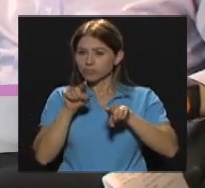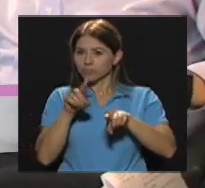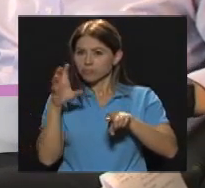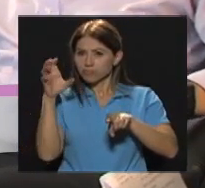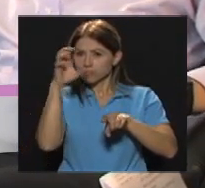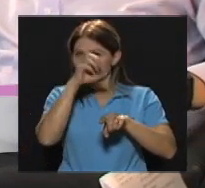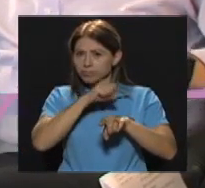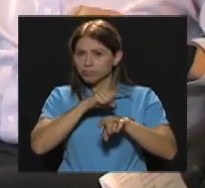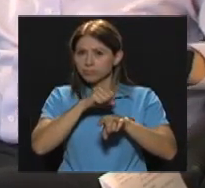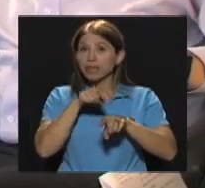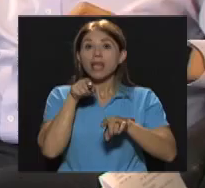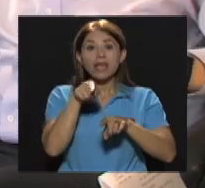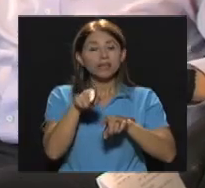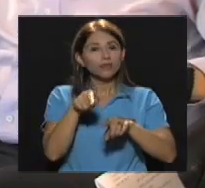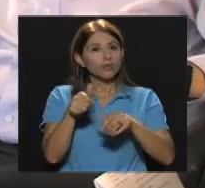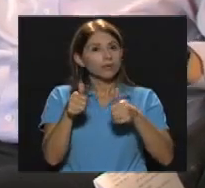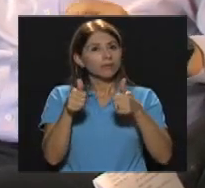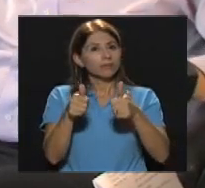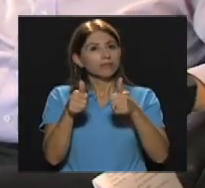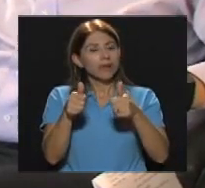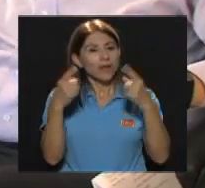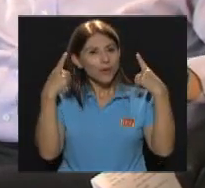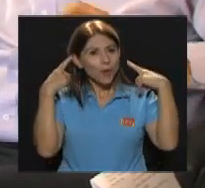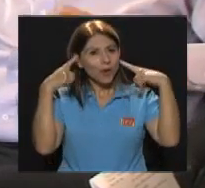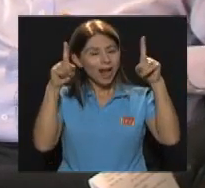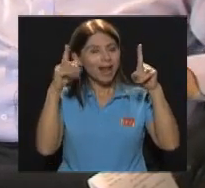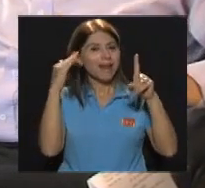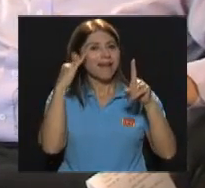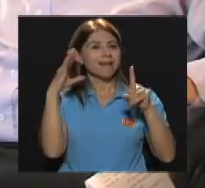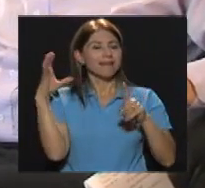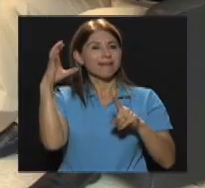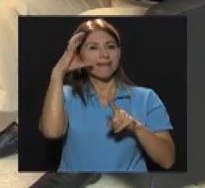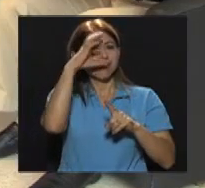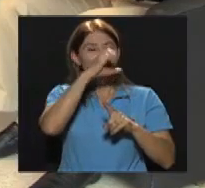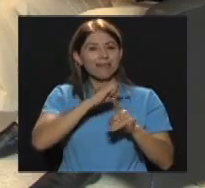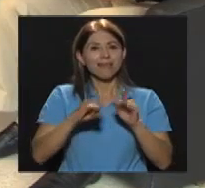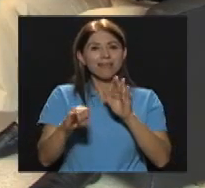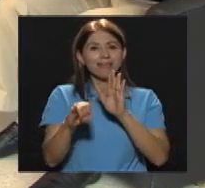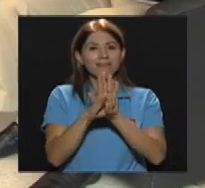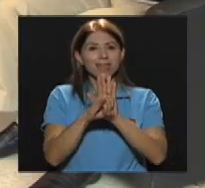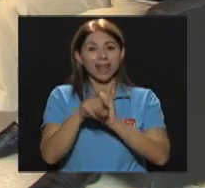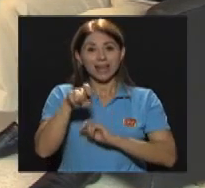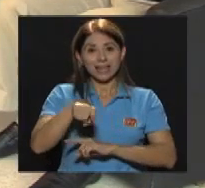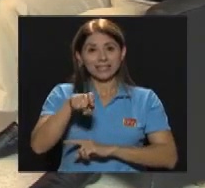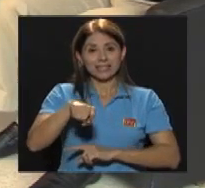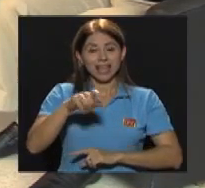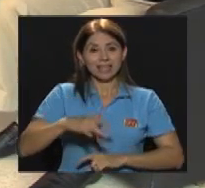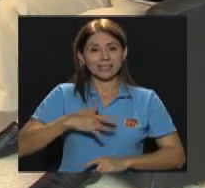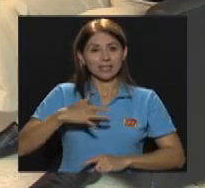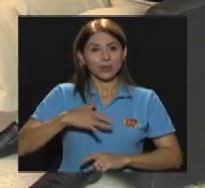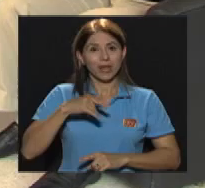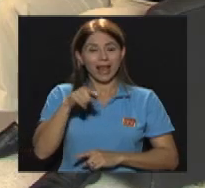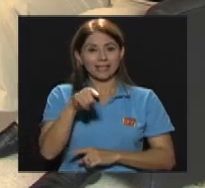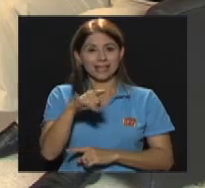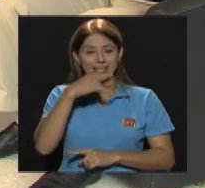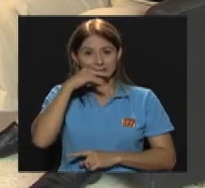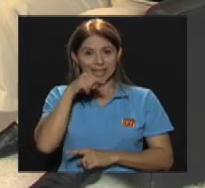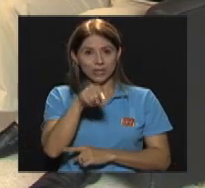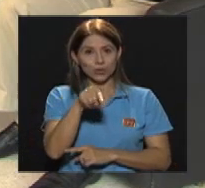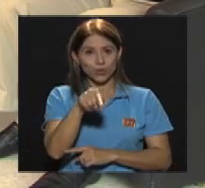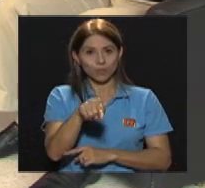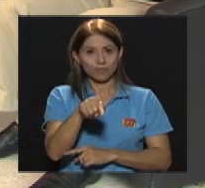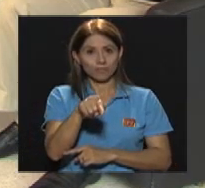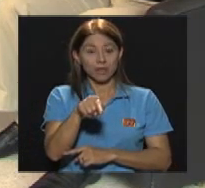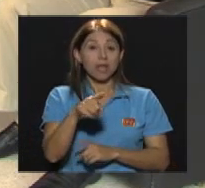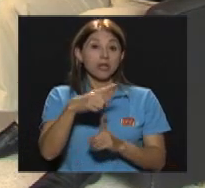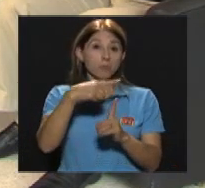Identificar claramente Cuáles son las necesidades Sensoriales Que un niño puede tener Tanto en lo positivo Como en lo negativo